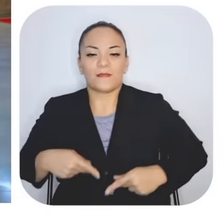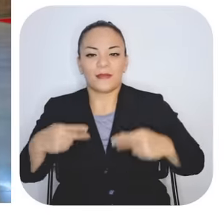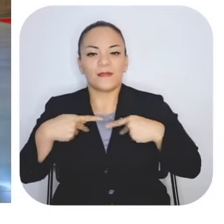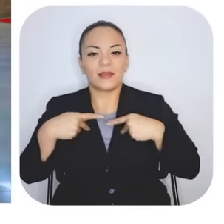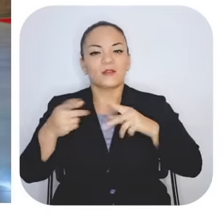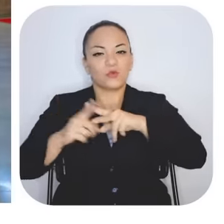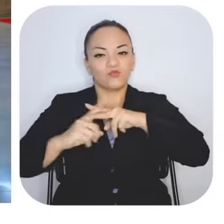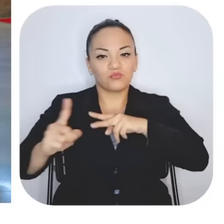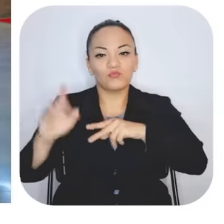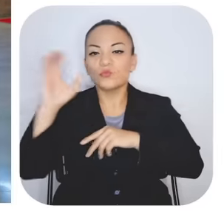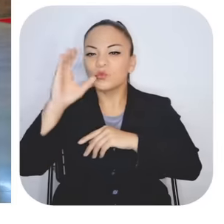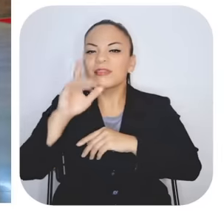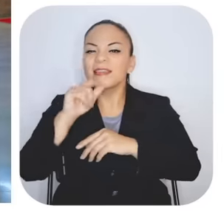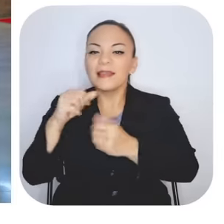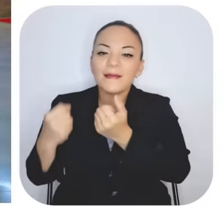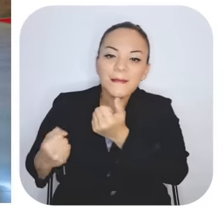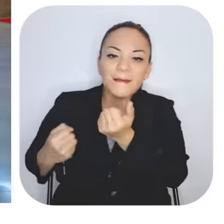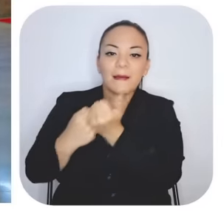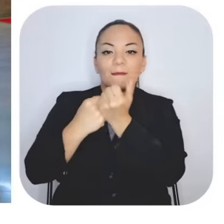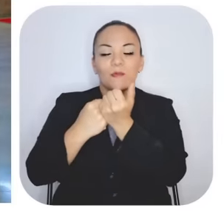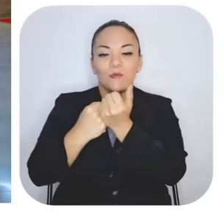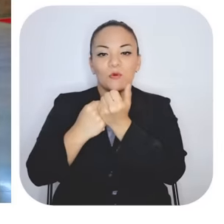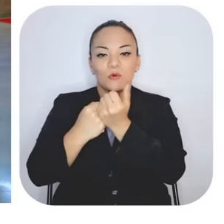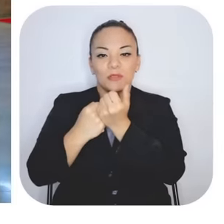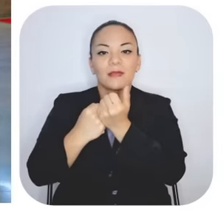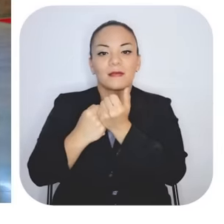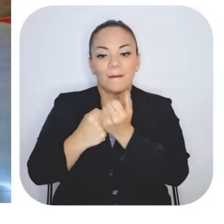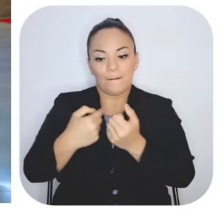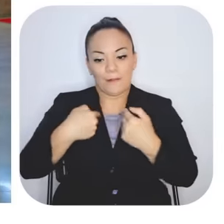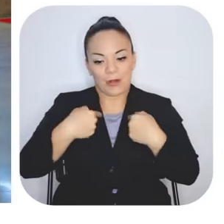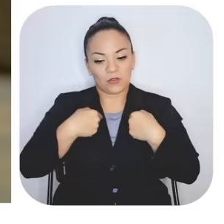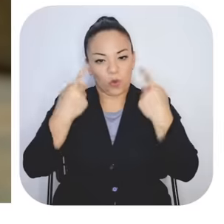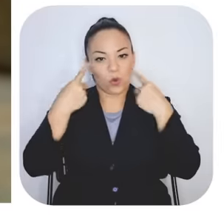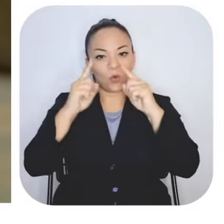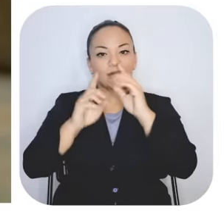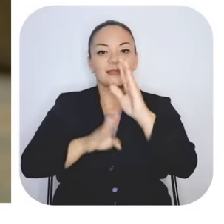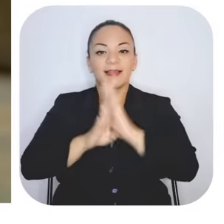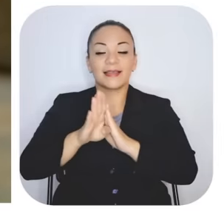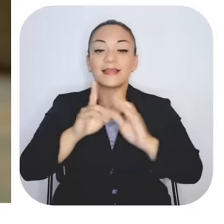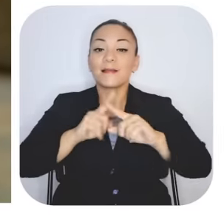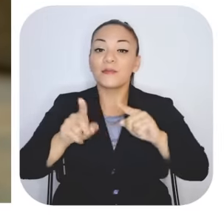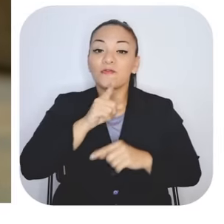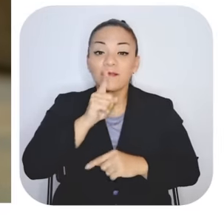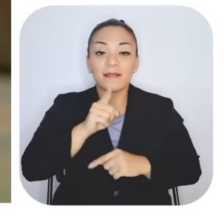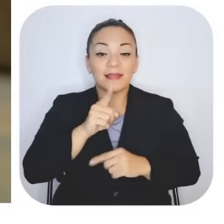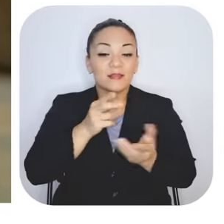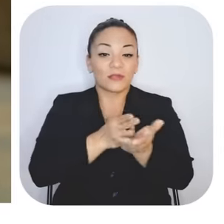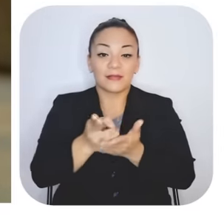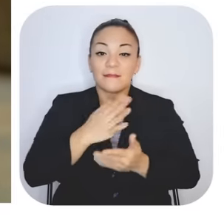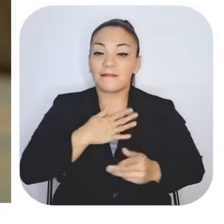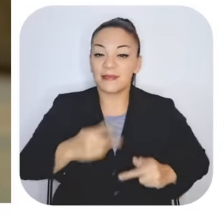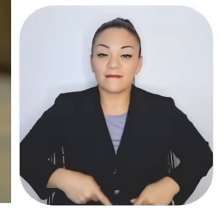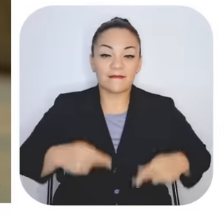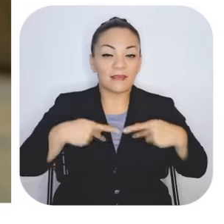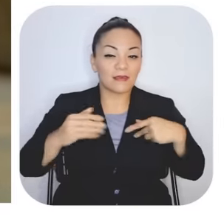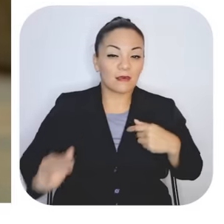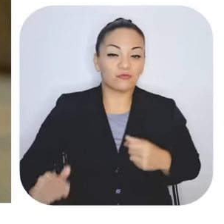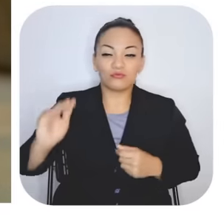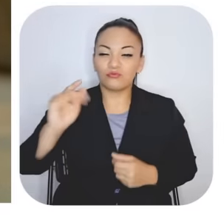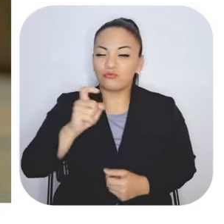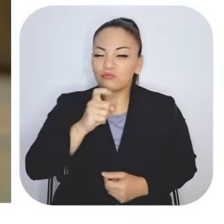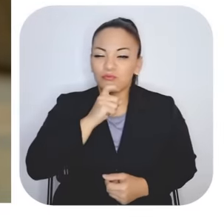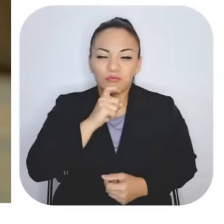apoyo, que alguien que me apoyara para yo poder salir adelante. Pero sinceramente la vida mía fue muy difícil,